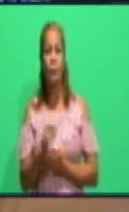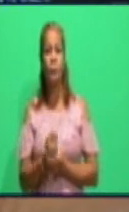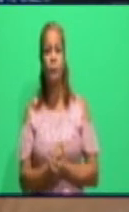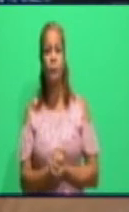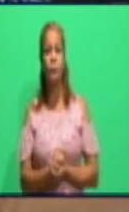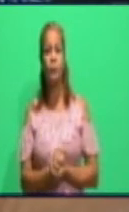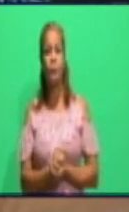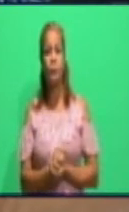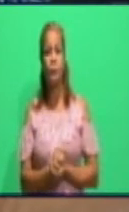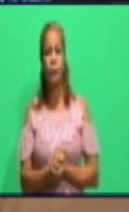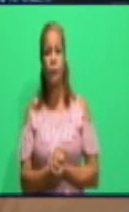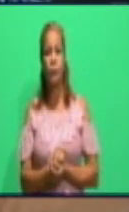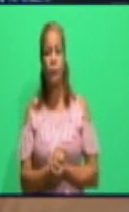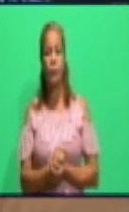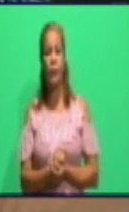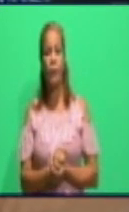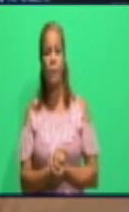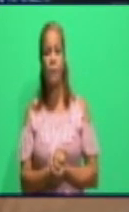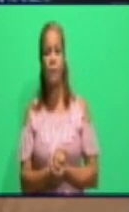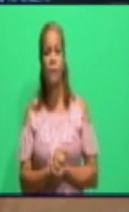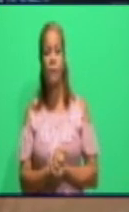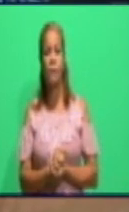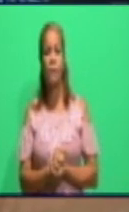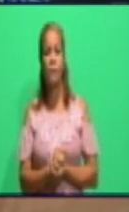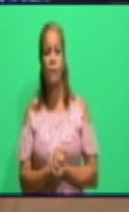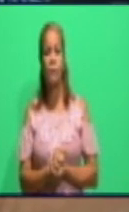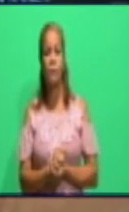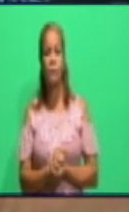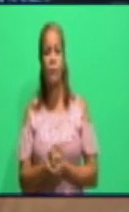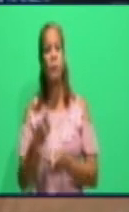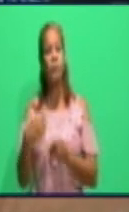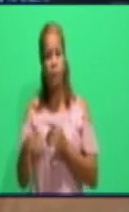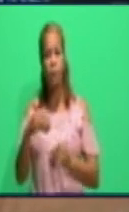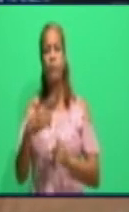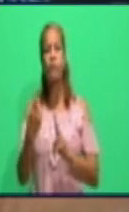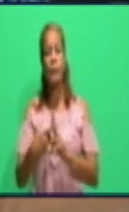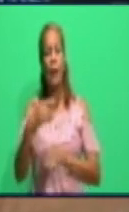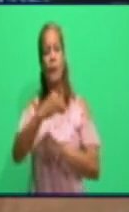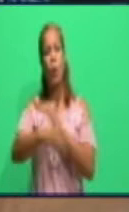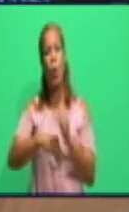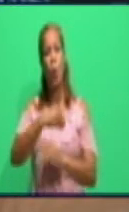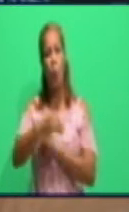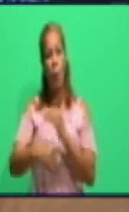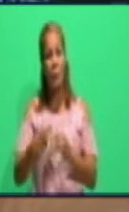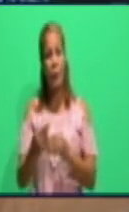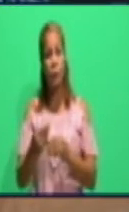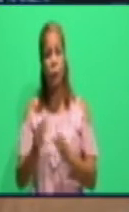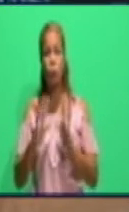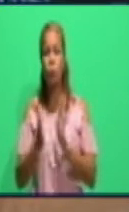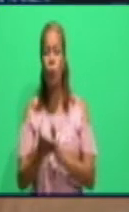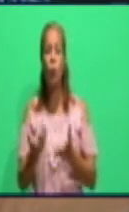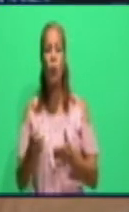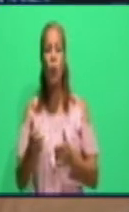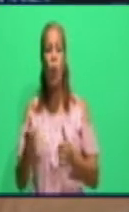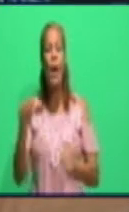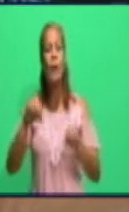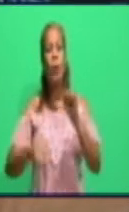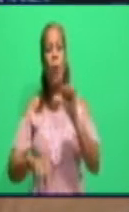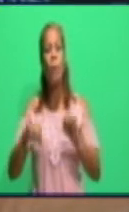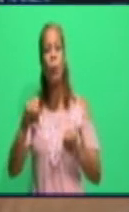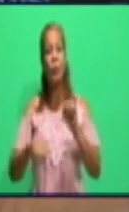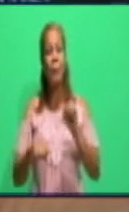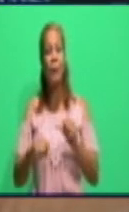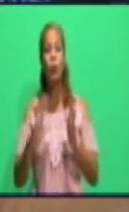nombramos compañeros de Edni como director, y ha ido transformando la conducta, la actitud de un grupo de trabajadores